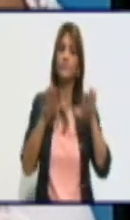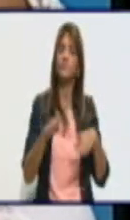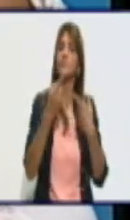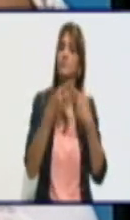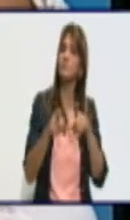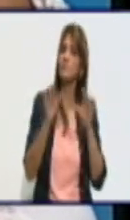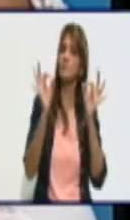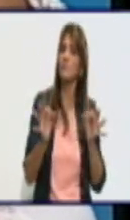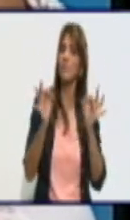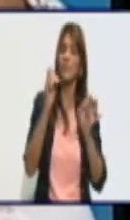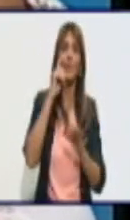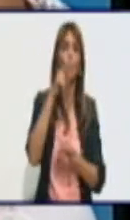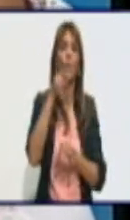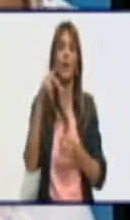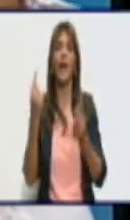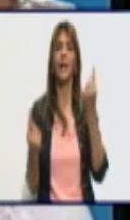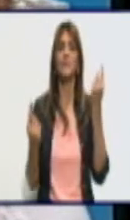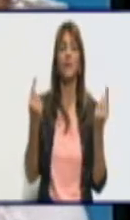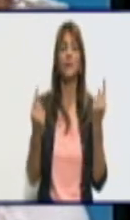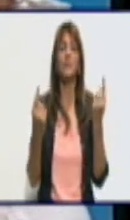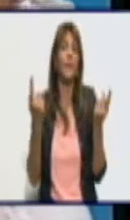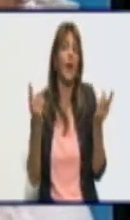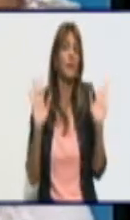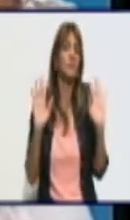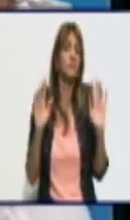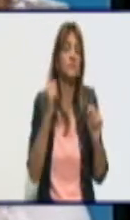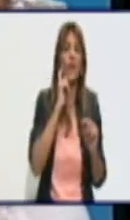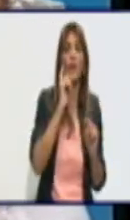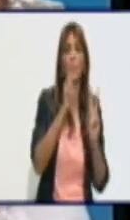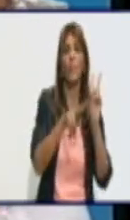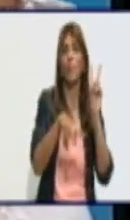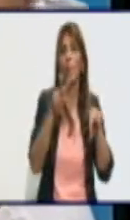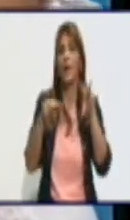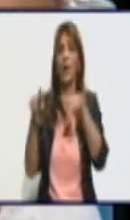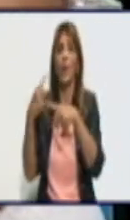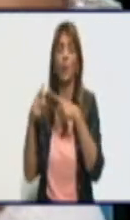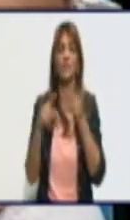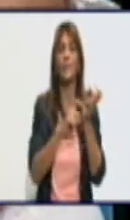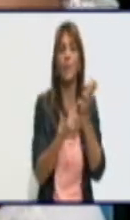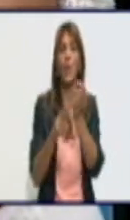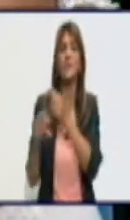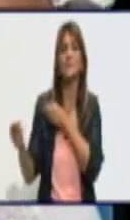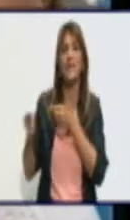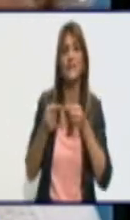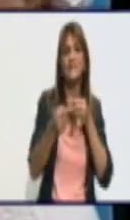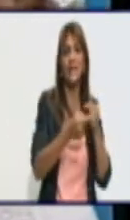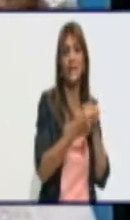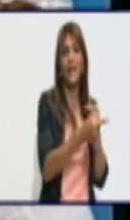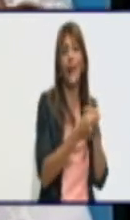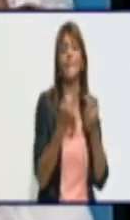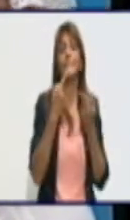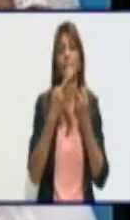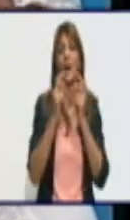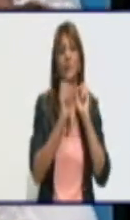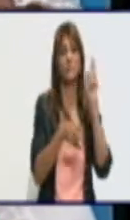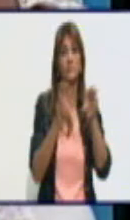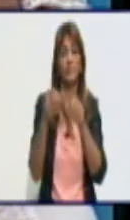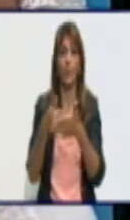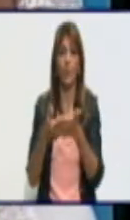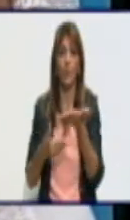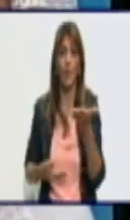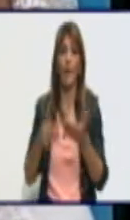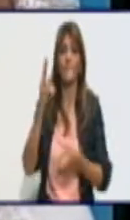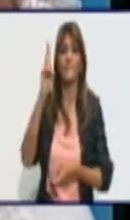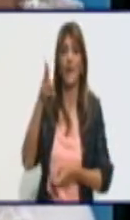alternativas, se coordinarán con otras provincias, se enviarán las muestras a provincias cercanas, pero esperemos que esas soluciones, o sea,